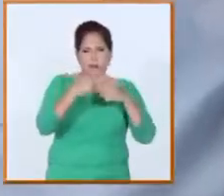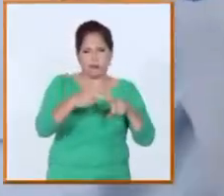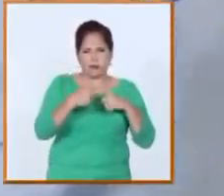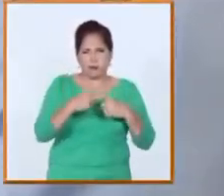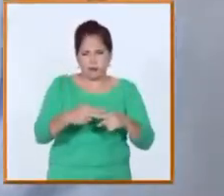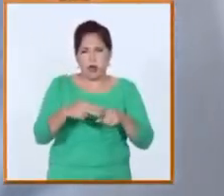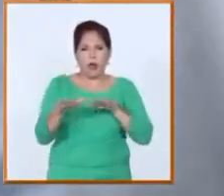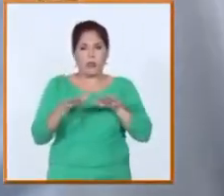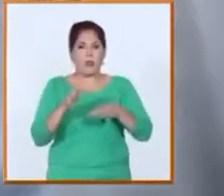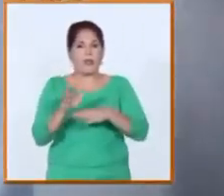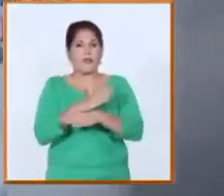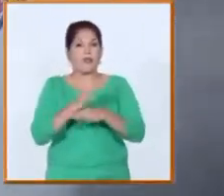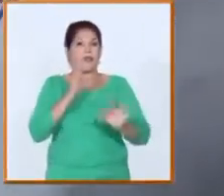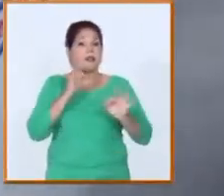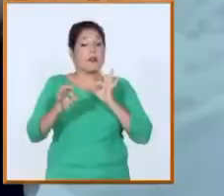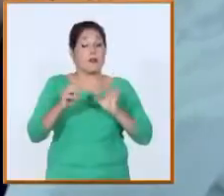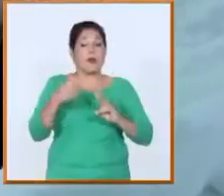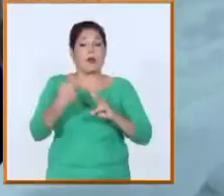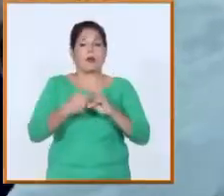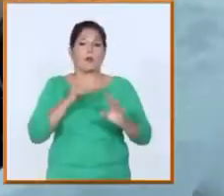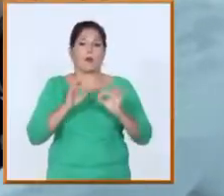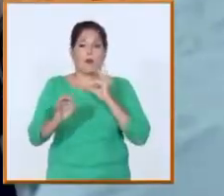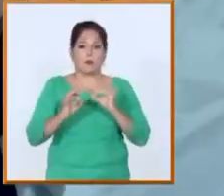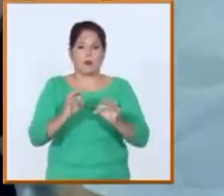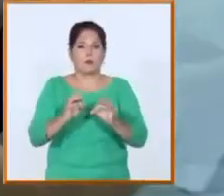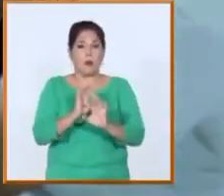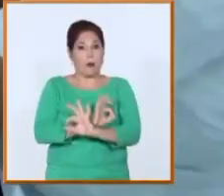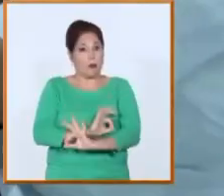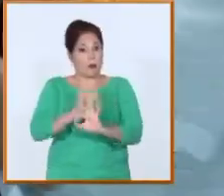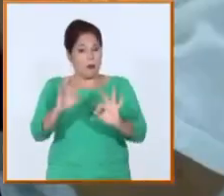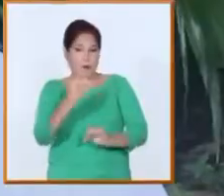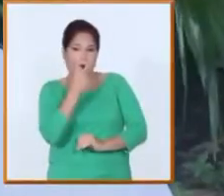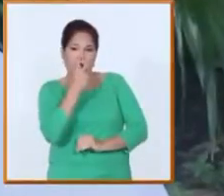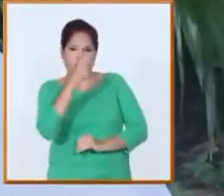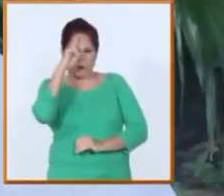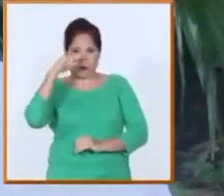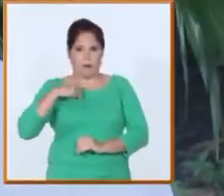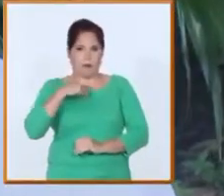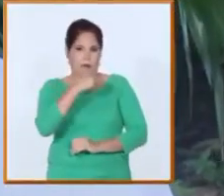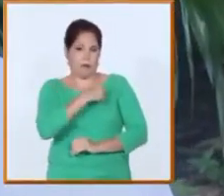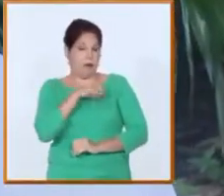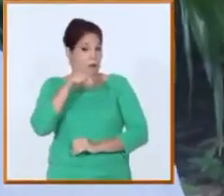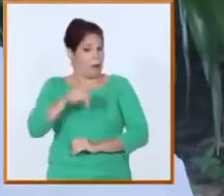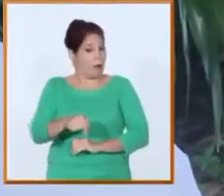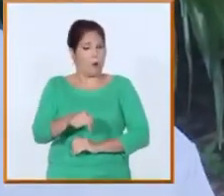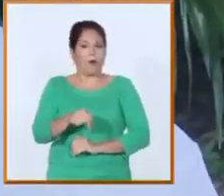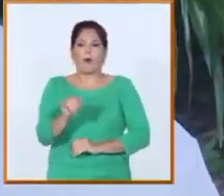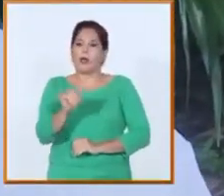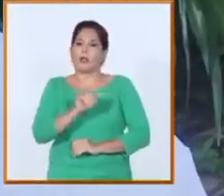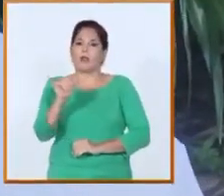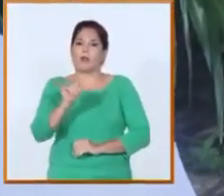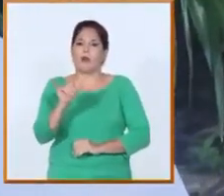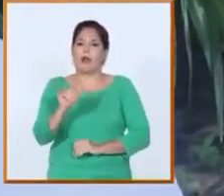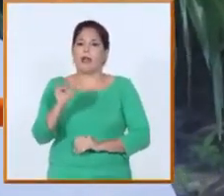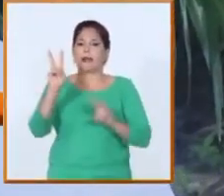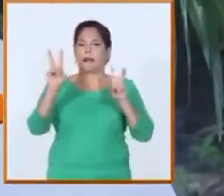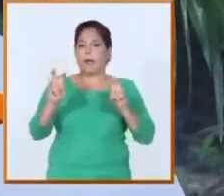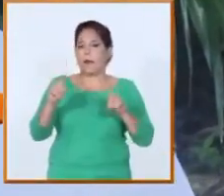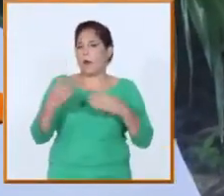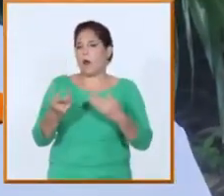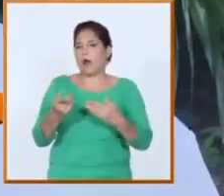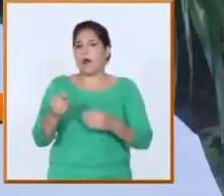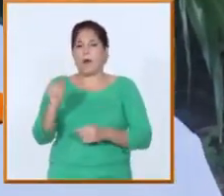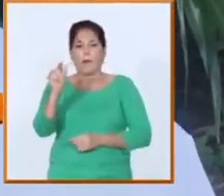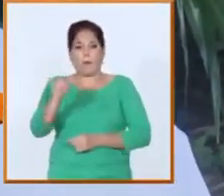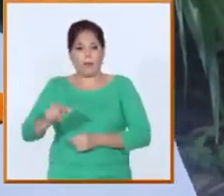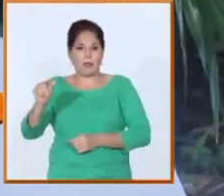acciones de seguridad y protección higiene y atención médica tenemos ahora un valor muy fuerte que son los compañeros del PROCED